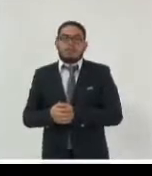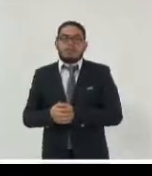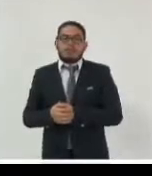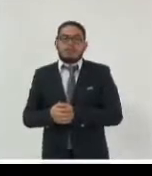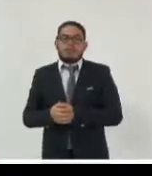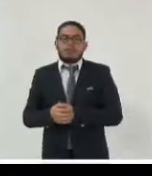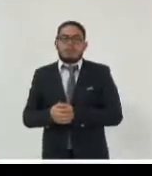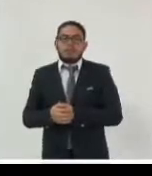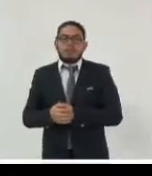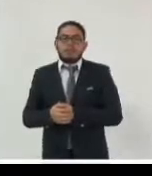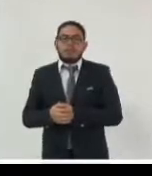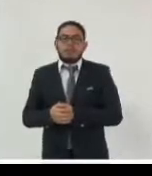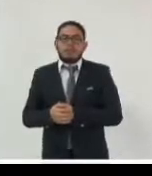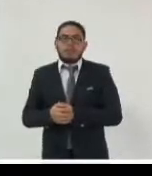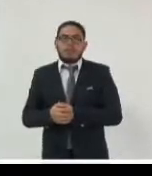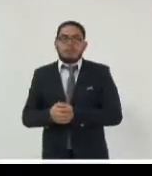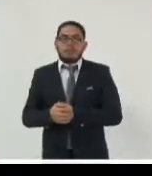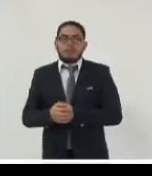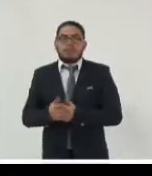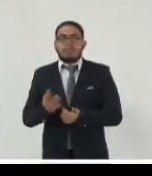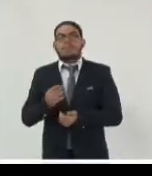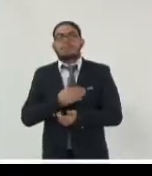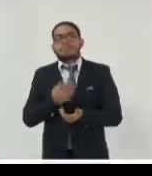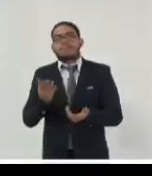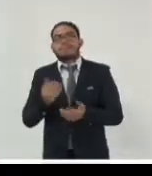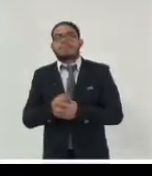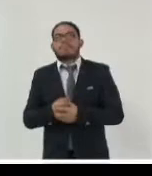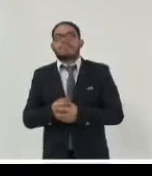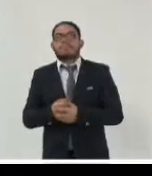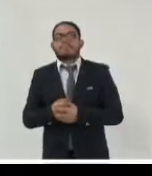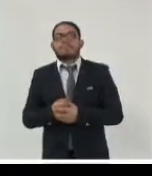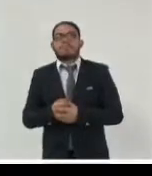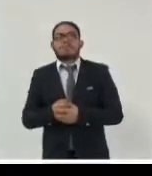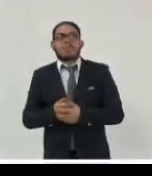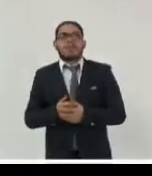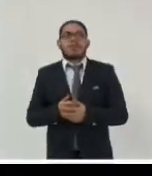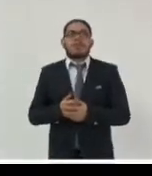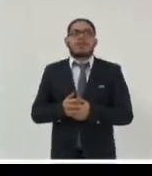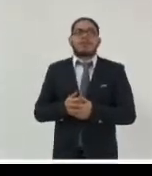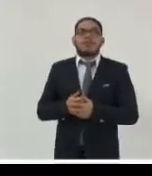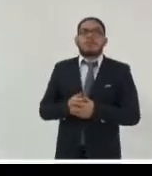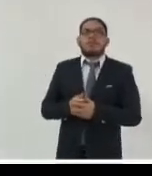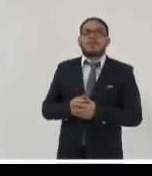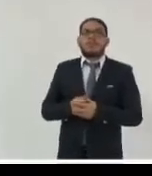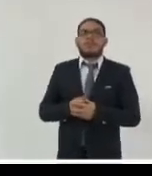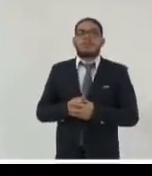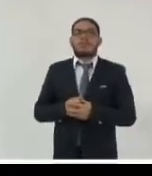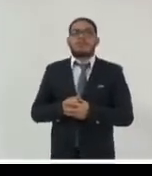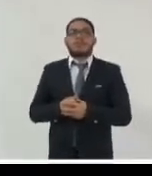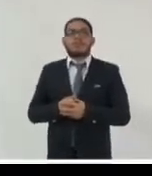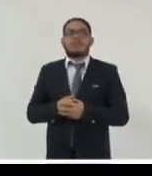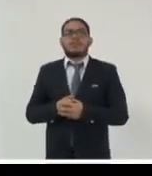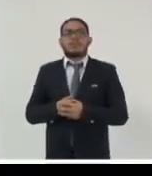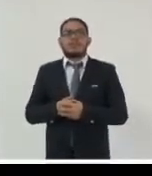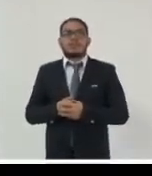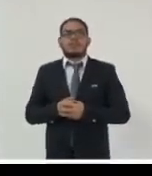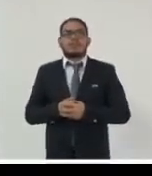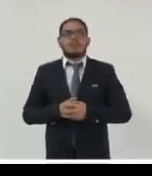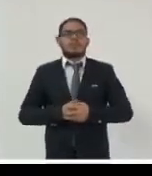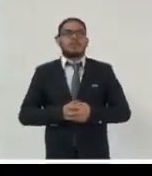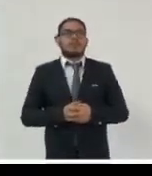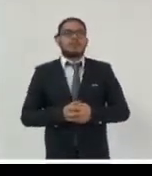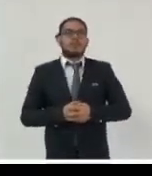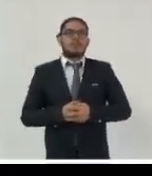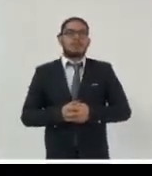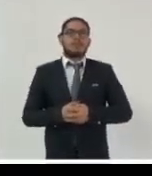no podía quedarme más porque había asumido un compromiso de la Universidad de Barcelona